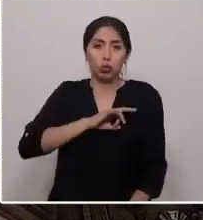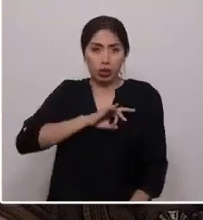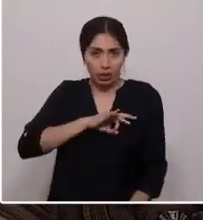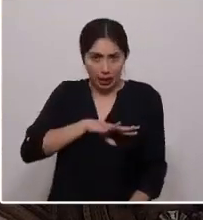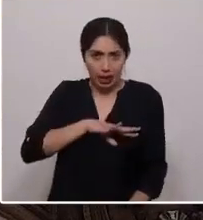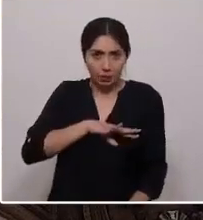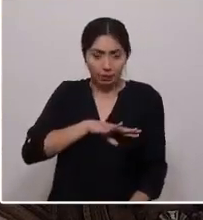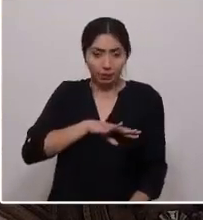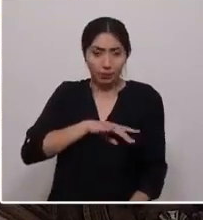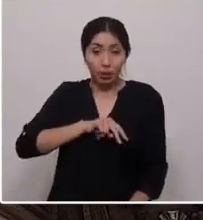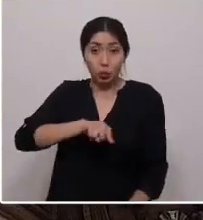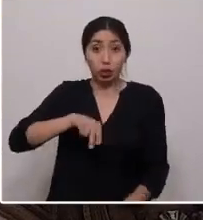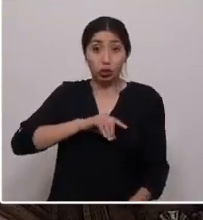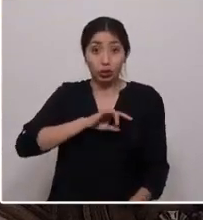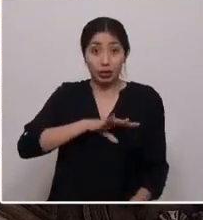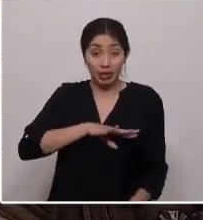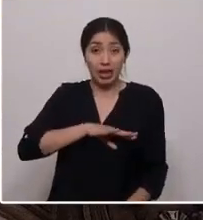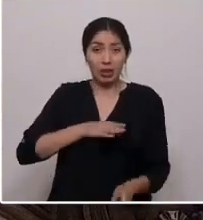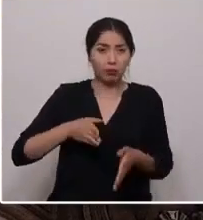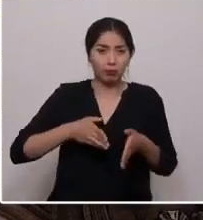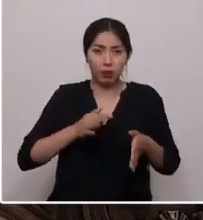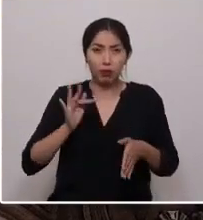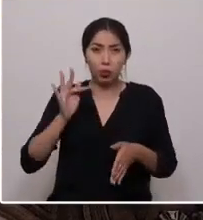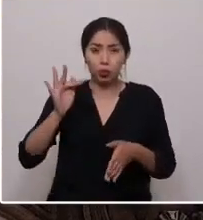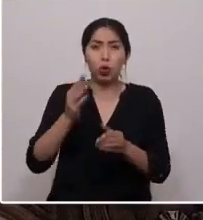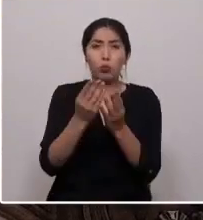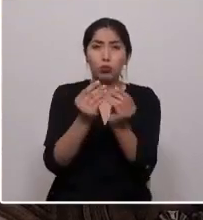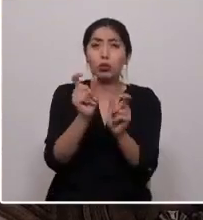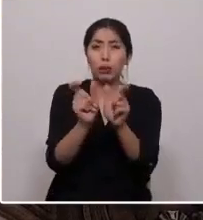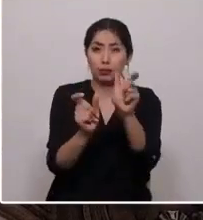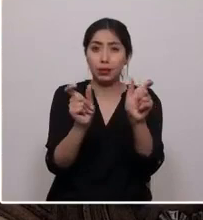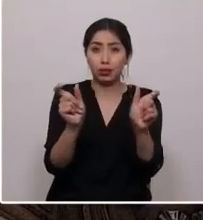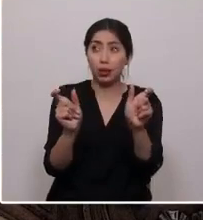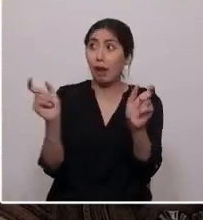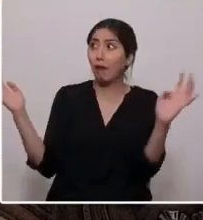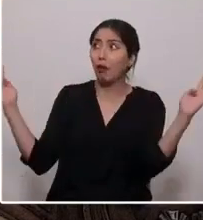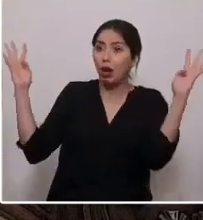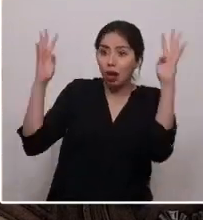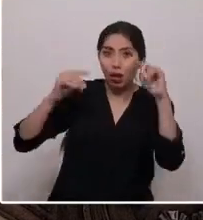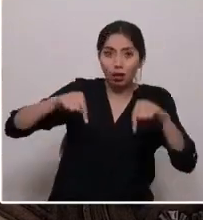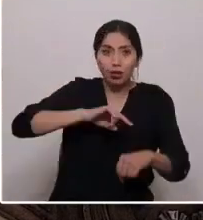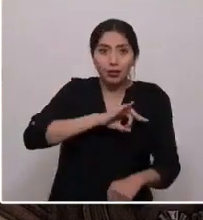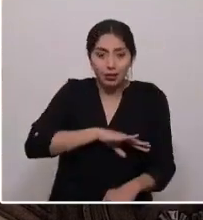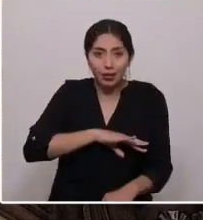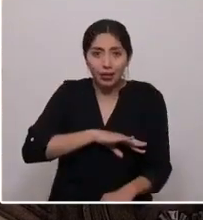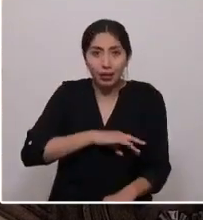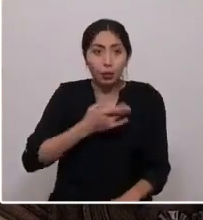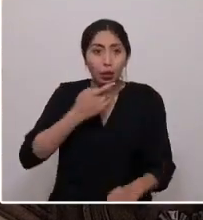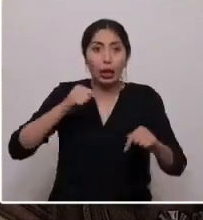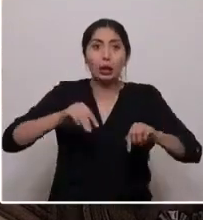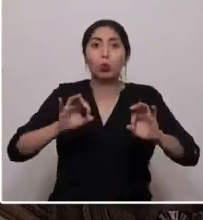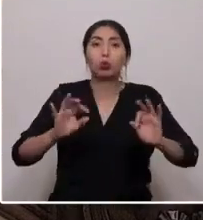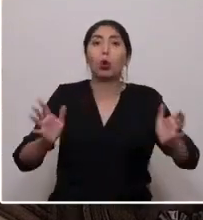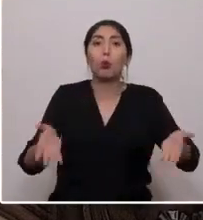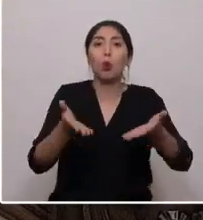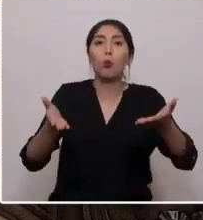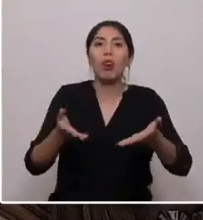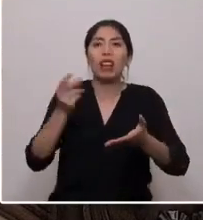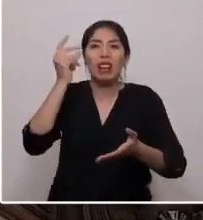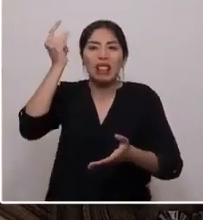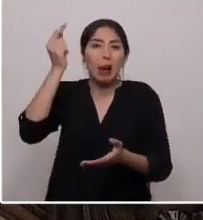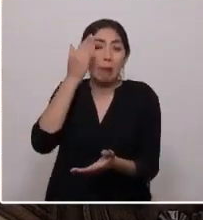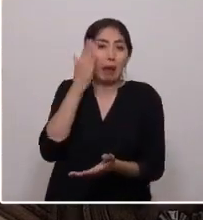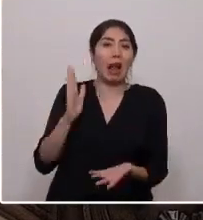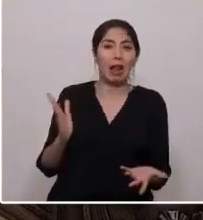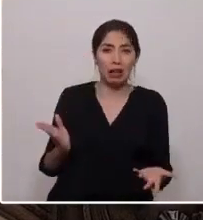el destino de muchos que arrancan donde justamente se promueven estas nefastas y fracasadas ideas. Muchas gracias.